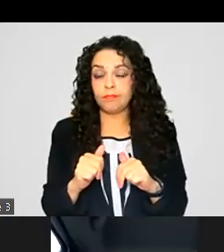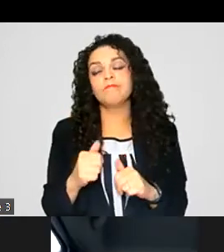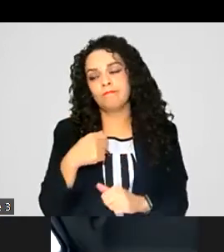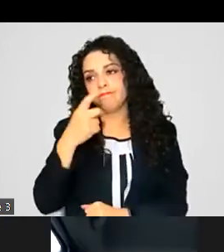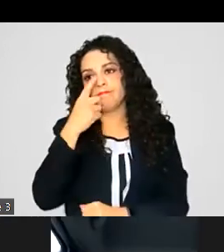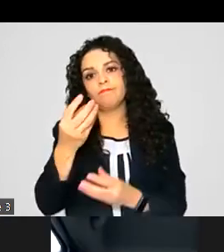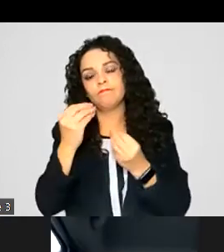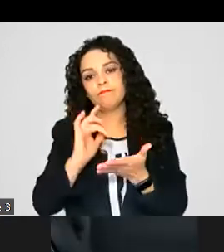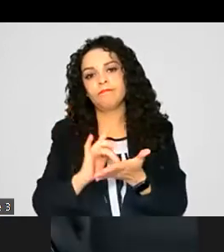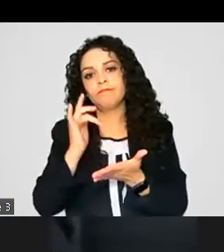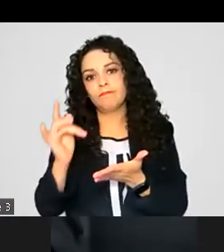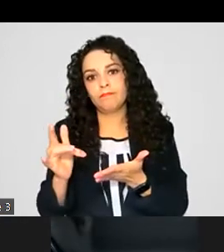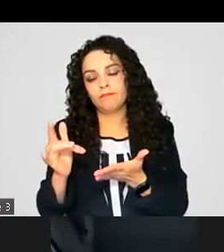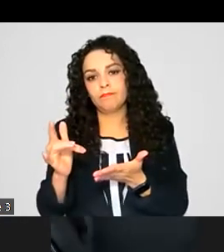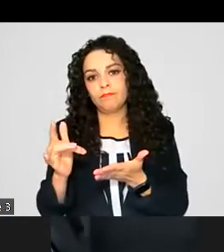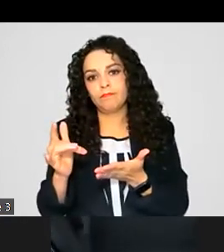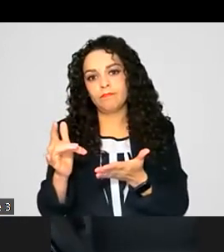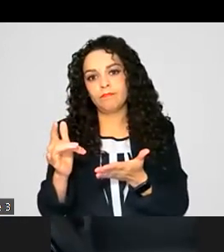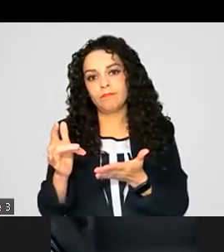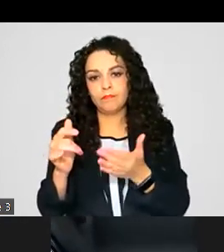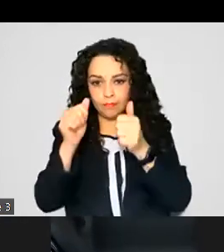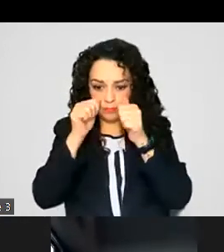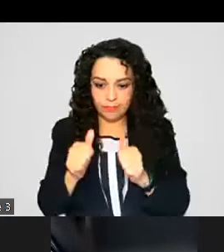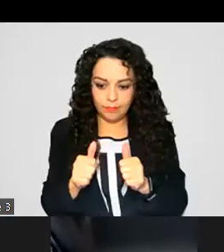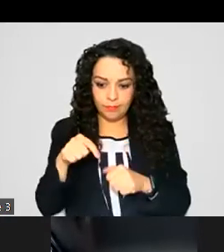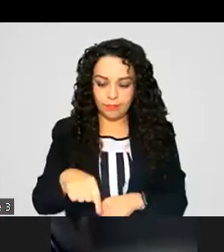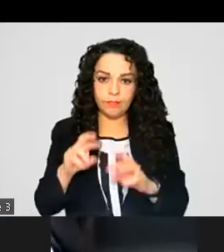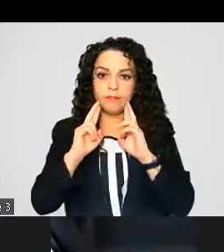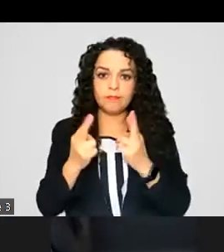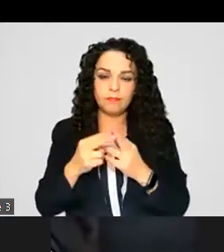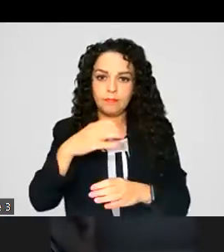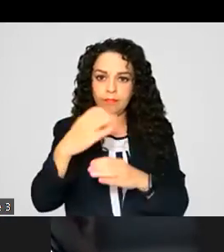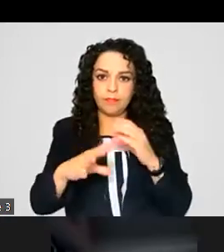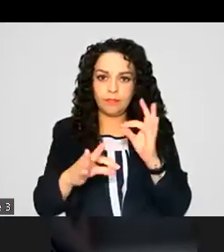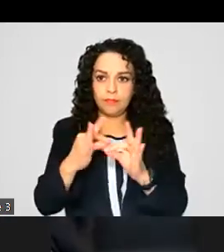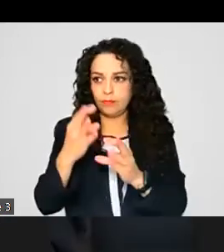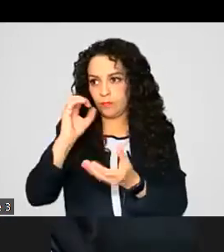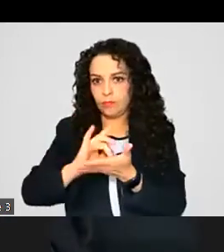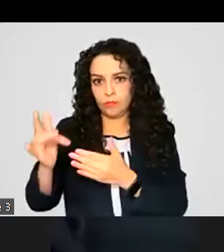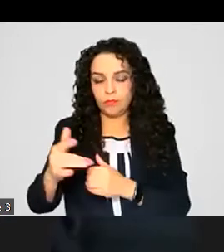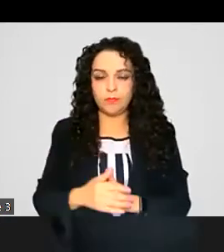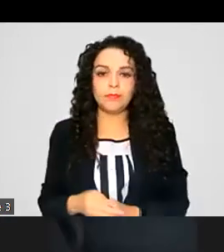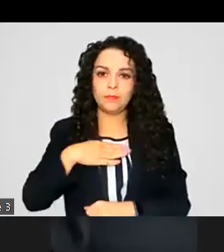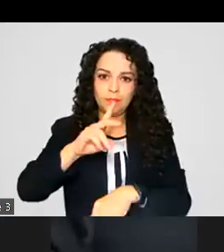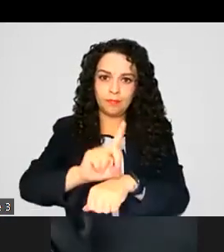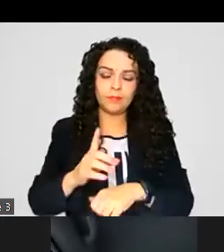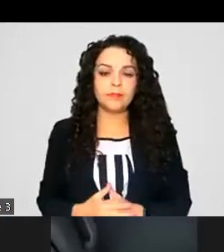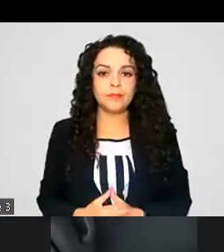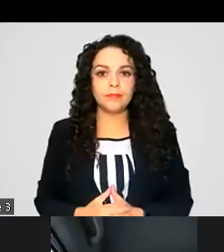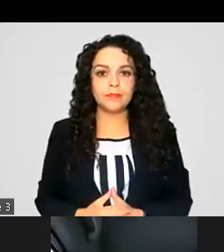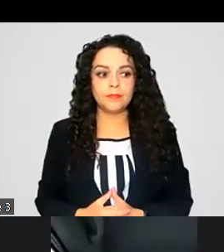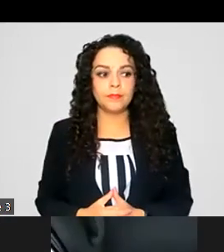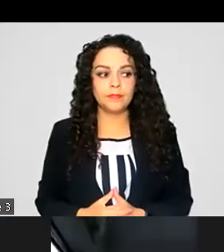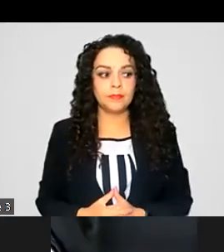mucho su puntual asistencia se levanta la sesión se les agradece y que tengan un buen día que les vaya